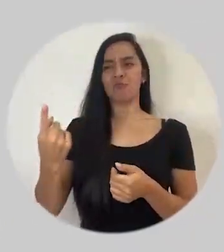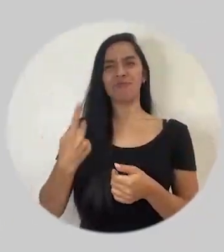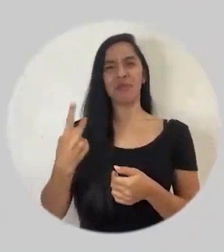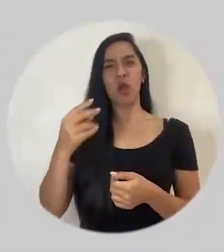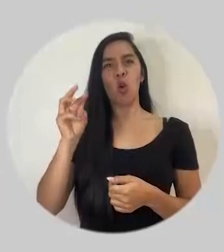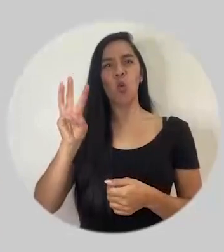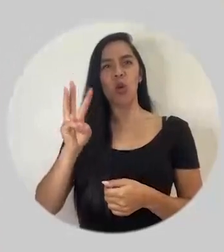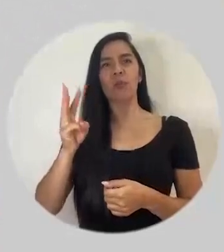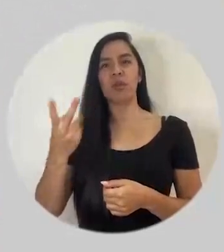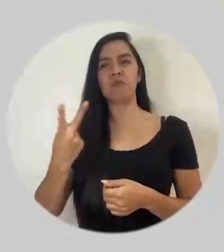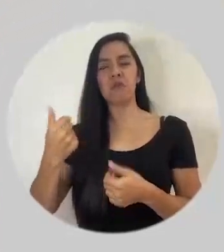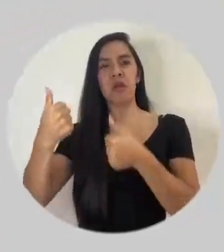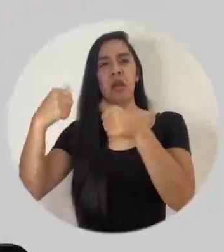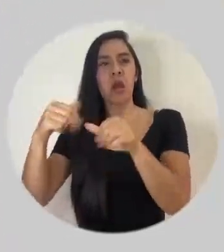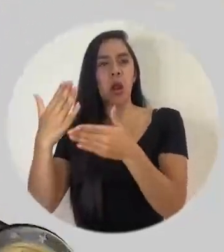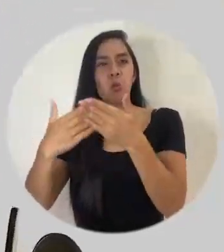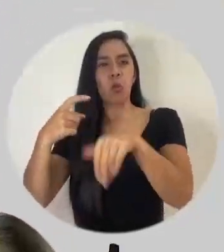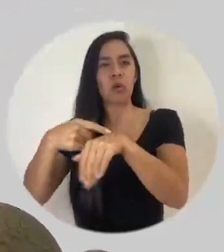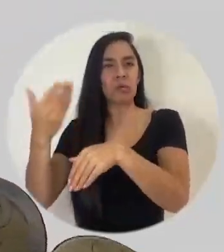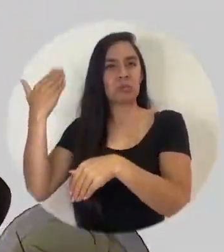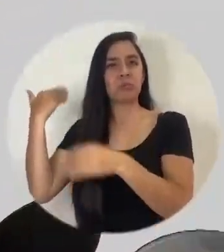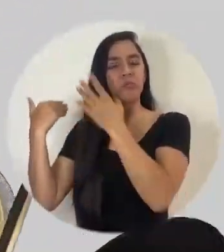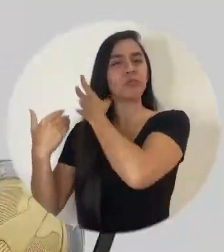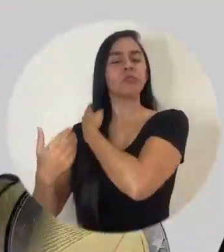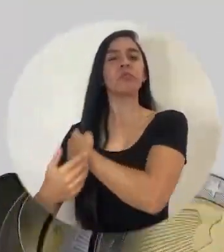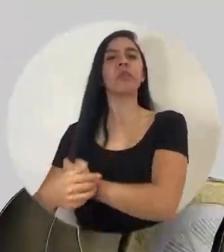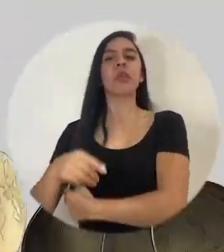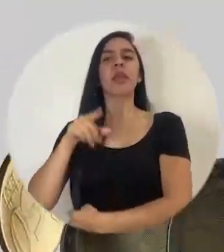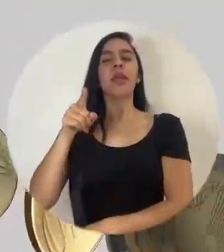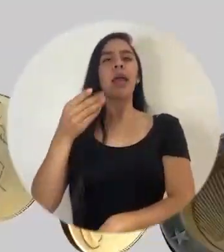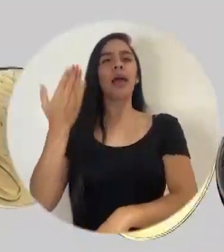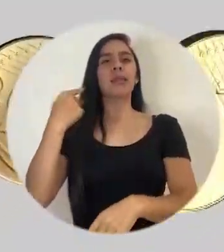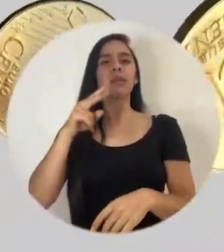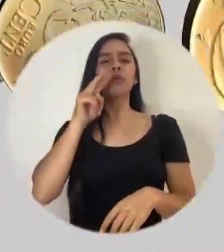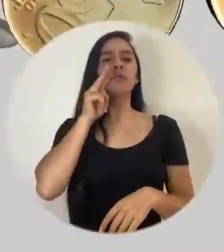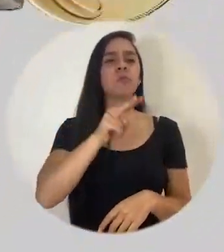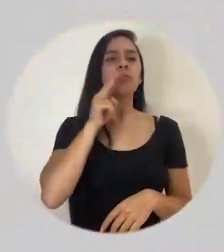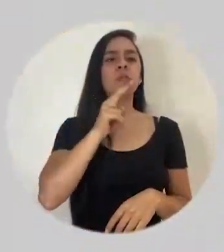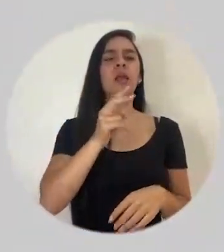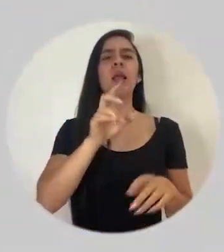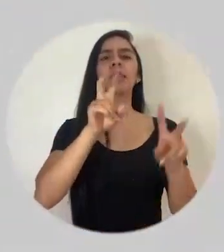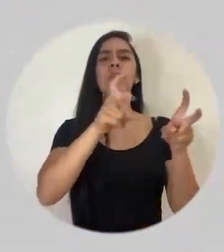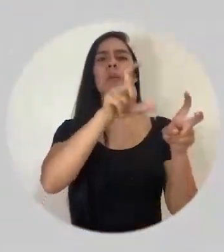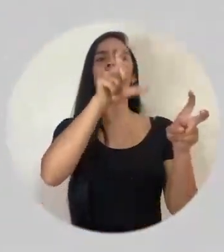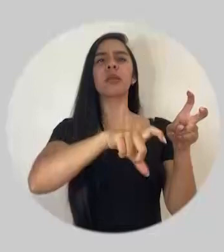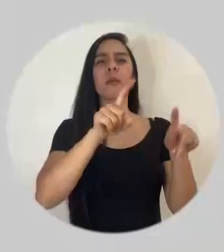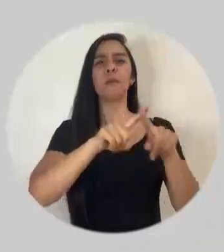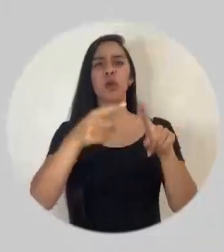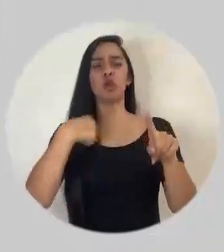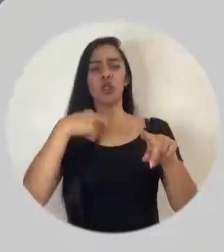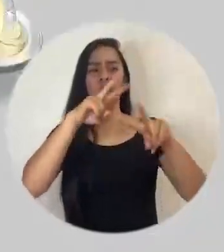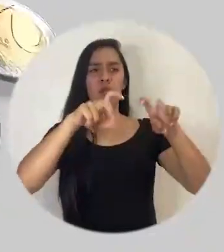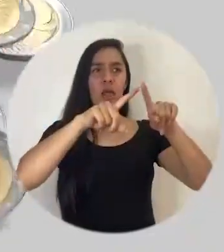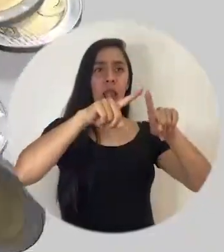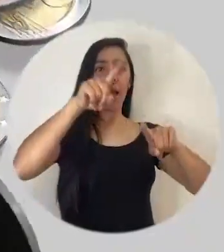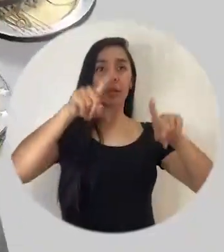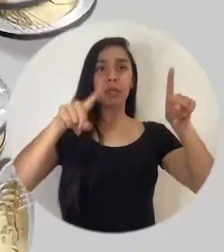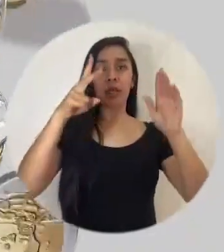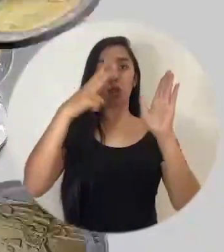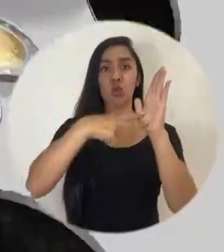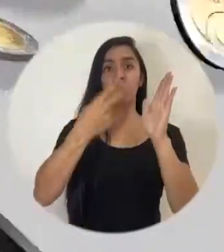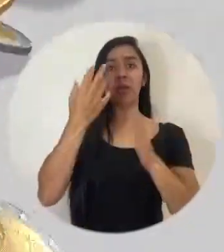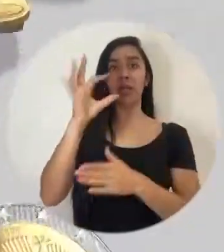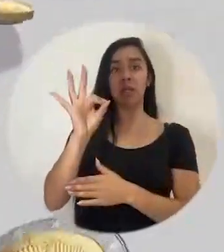creo que mi estimado Don Welber y yo coincidimos en alguna oportunidad, se puso mucho el ojo al tema de las tarjetas, pero si uno revisa las